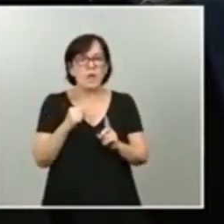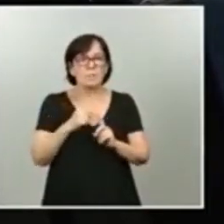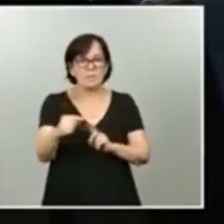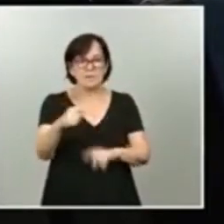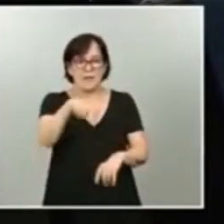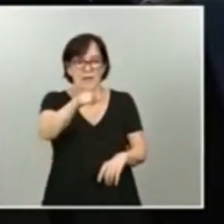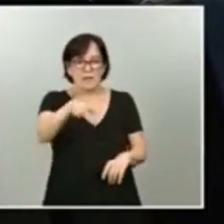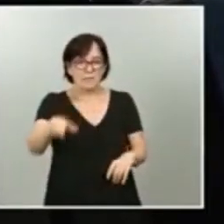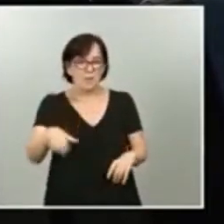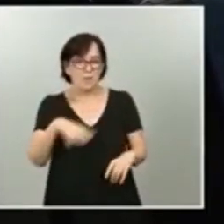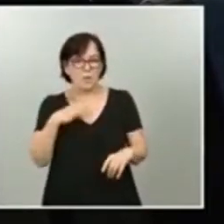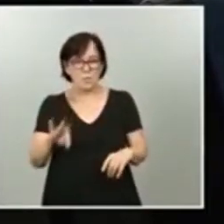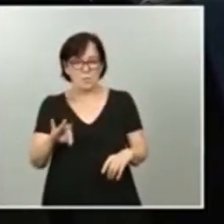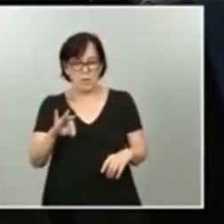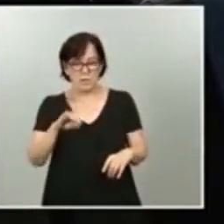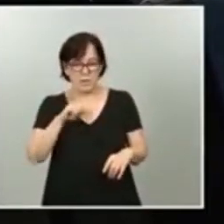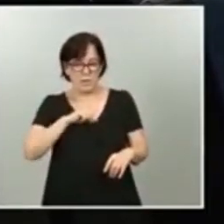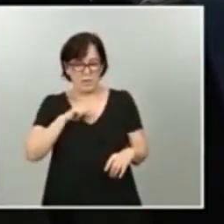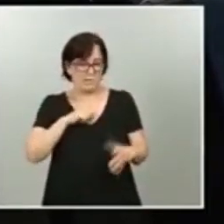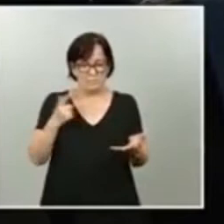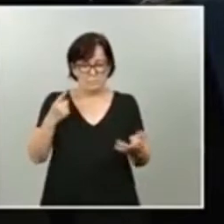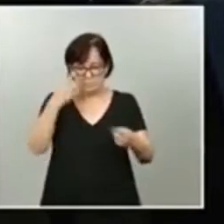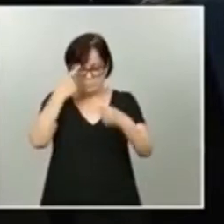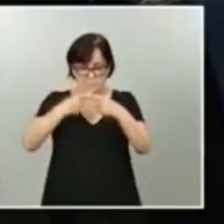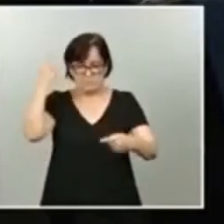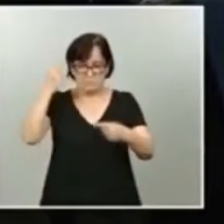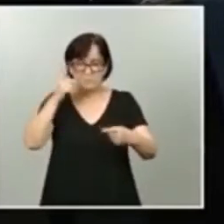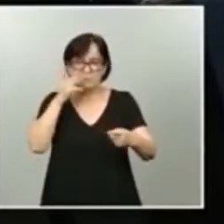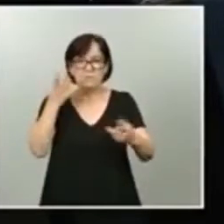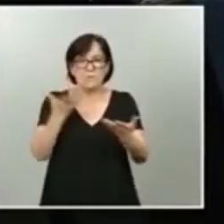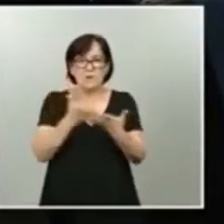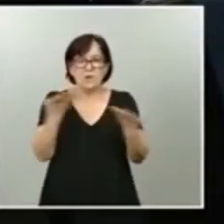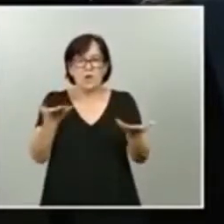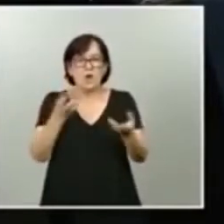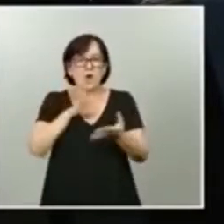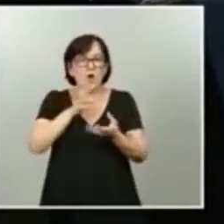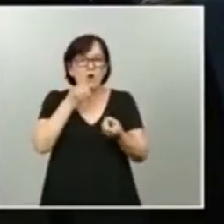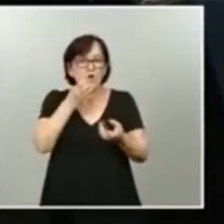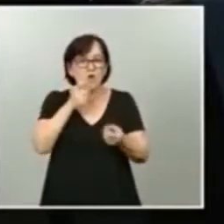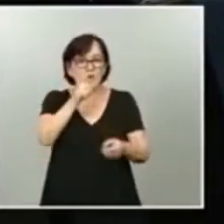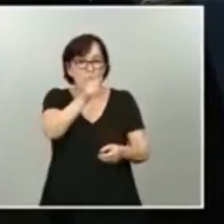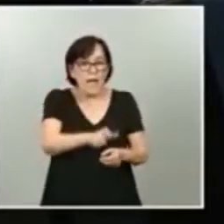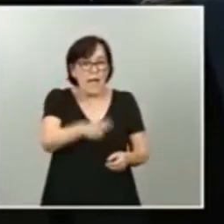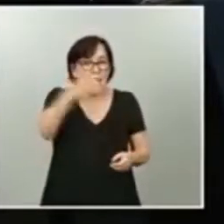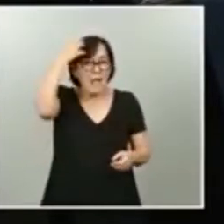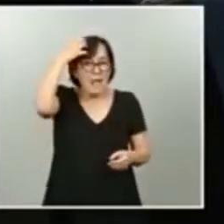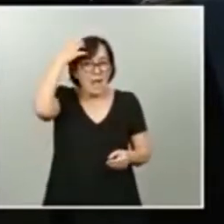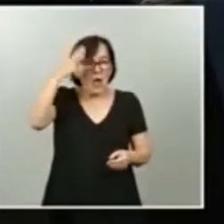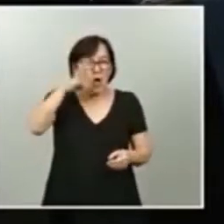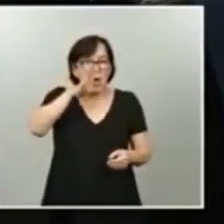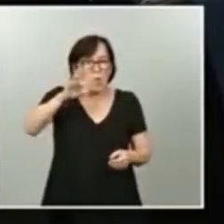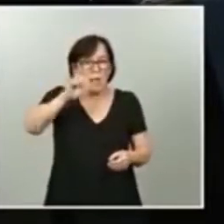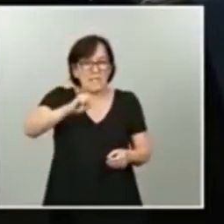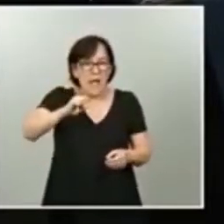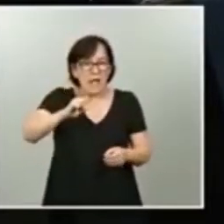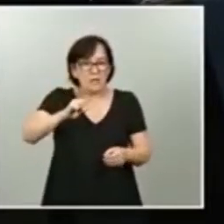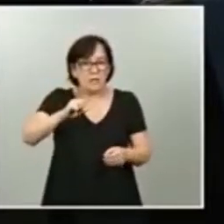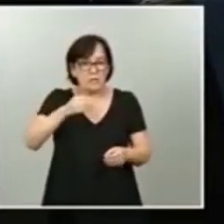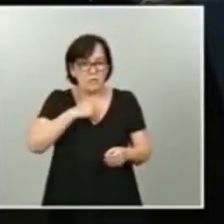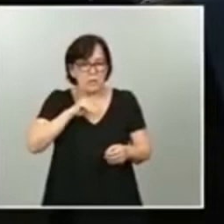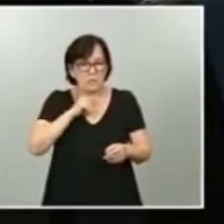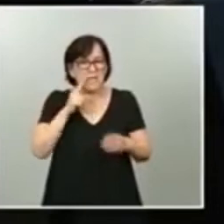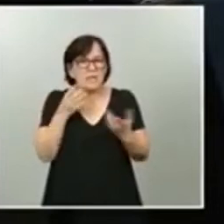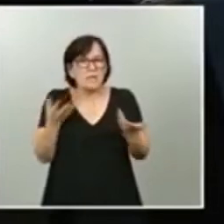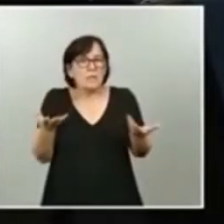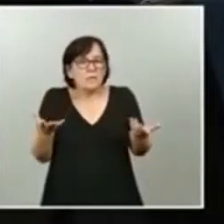puedan estar desconcertados ante las noticias que están leyendo del que fue jefe de Estado durante 40 años en España. ¿Qué mensaje le